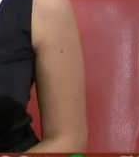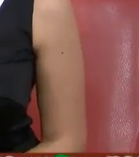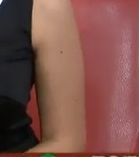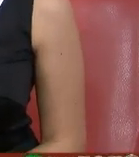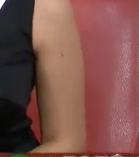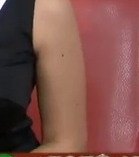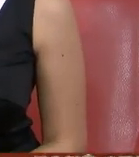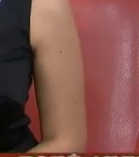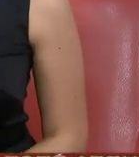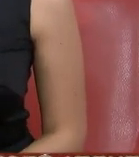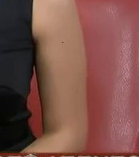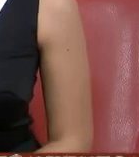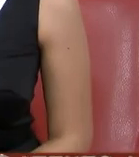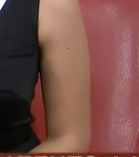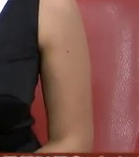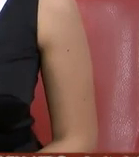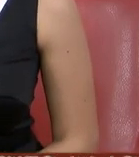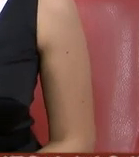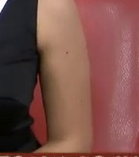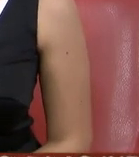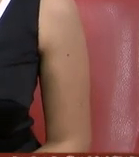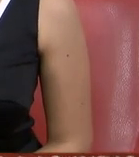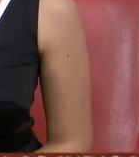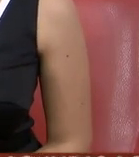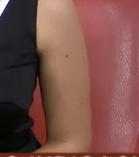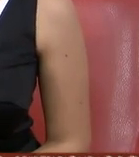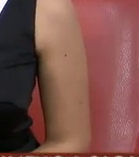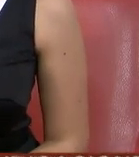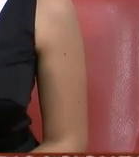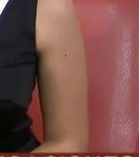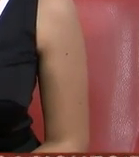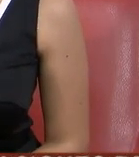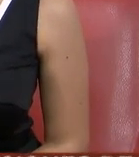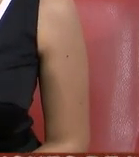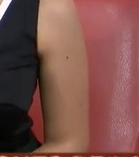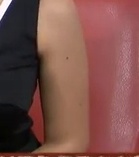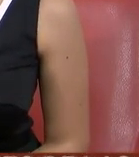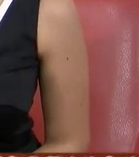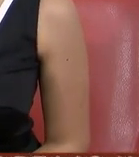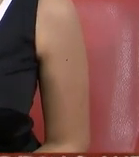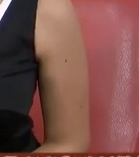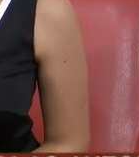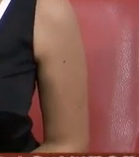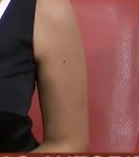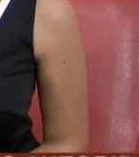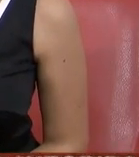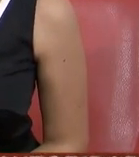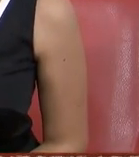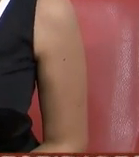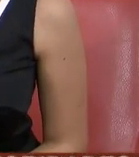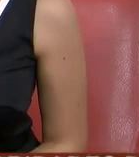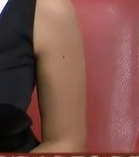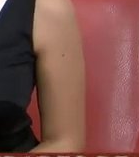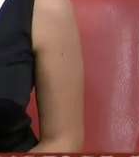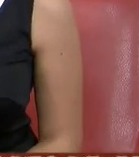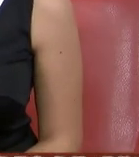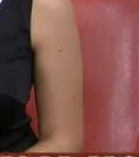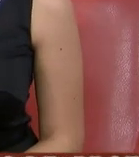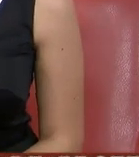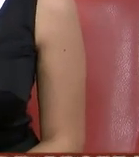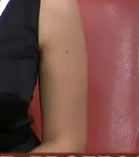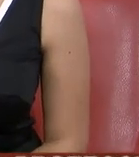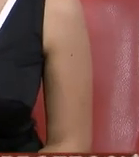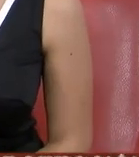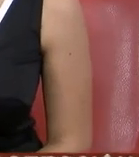va nuestro país en este aspecto y vamos ahora con Whatsapp porque Europa está cuestionando severamente las recientes políticas de esta red